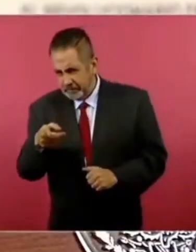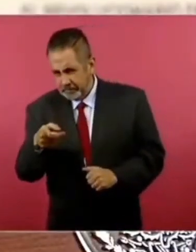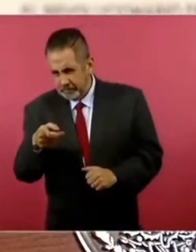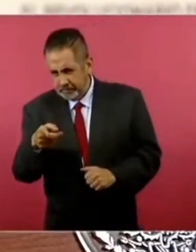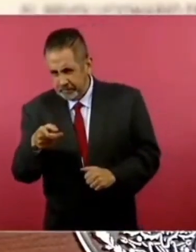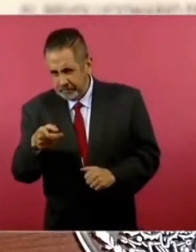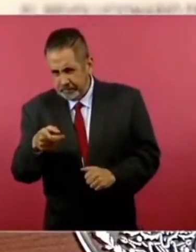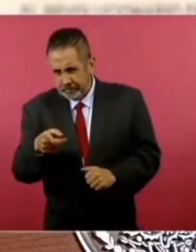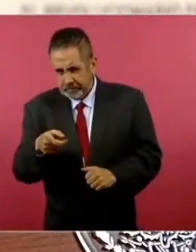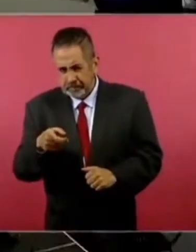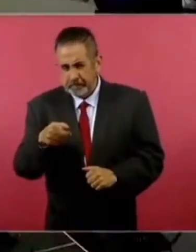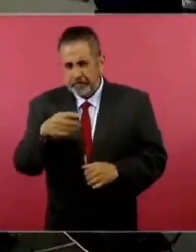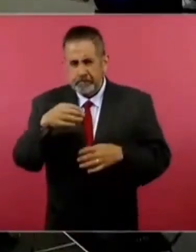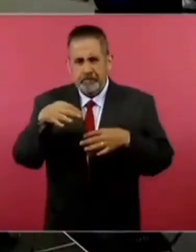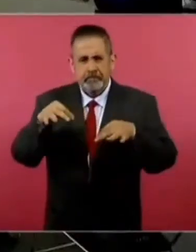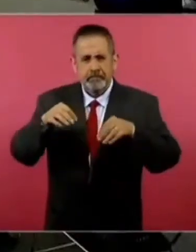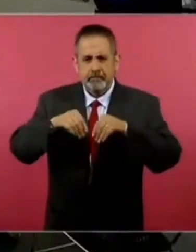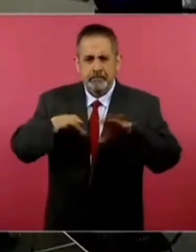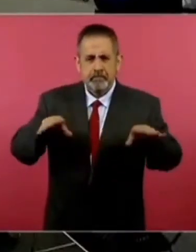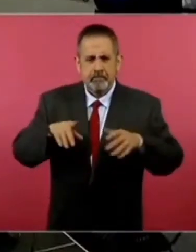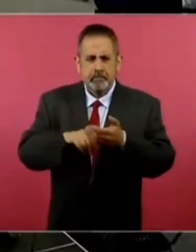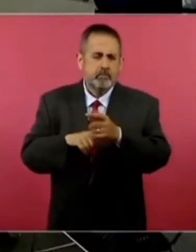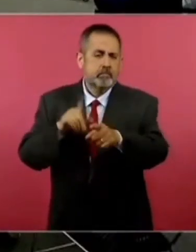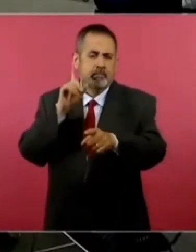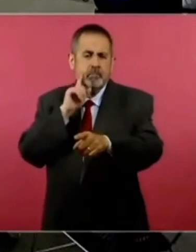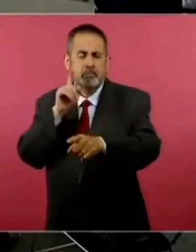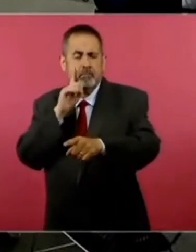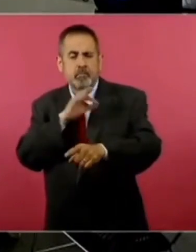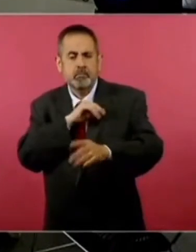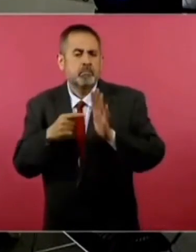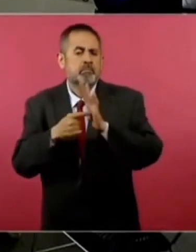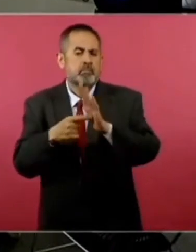boletín? O mañana también podría...